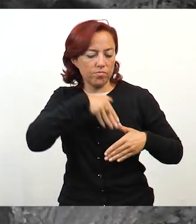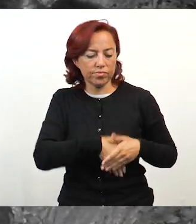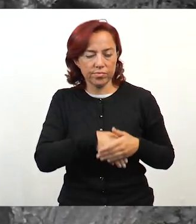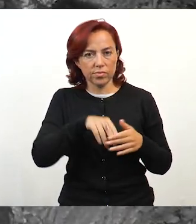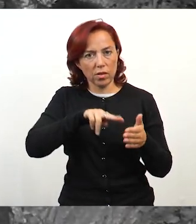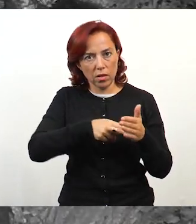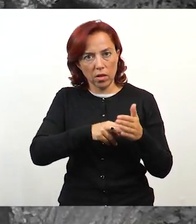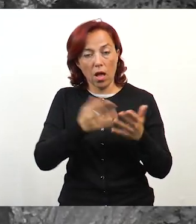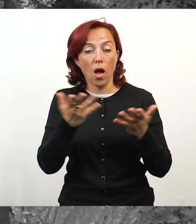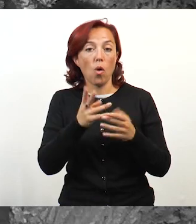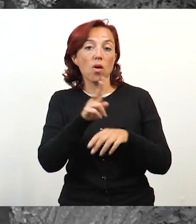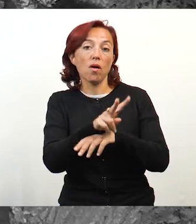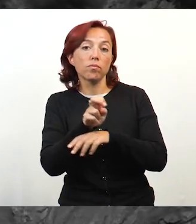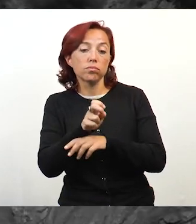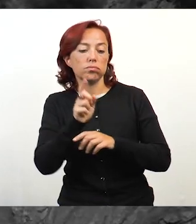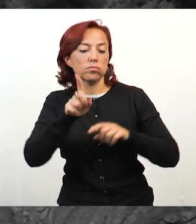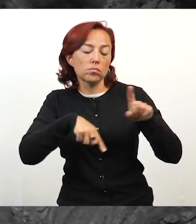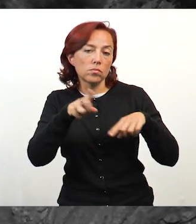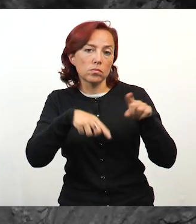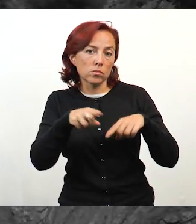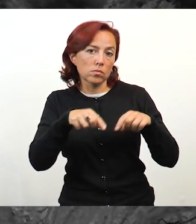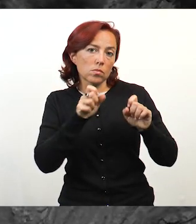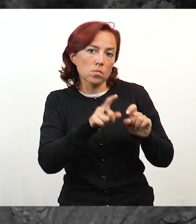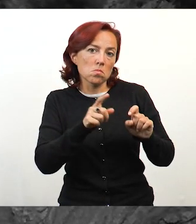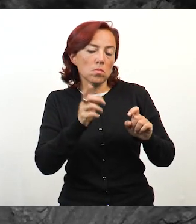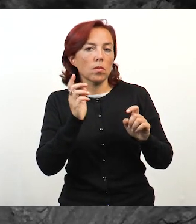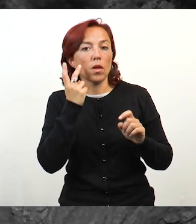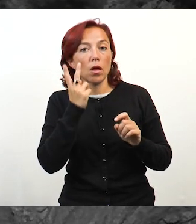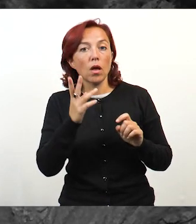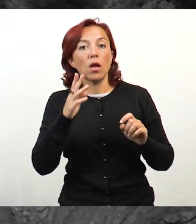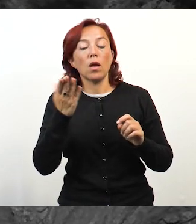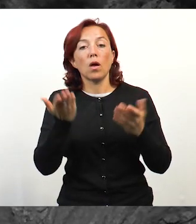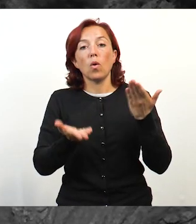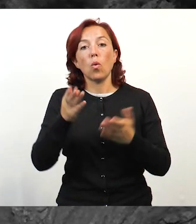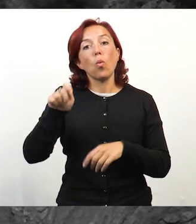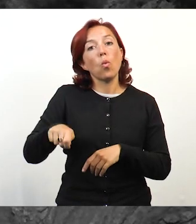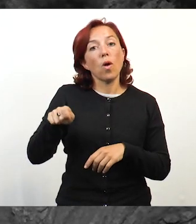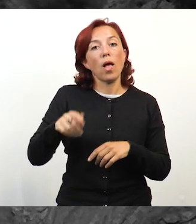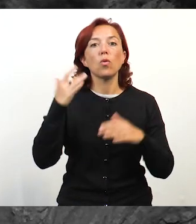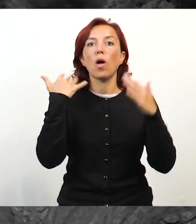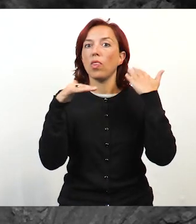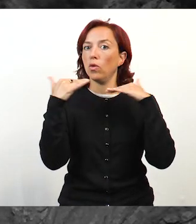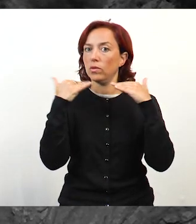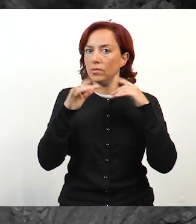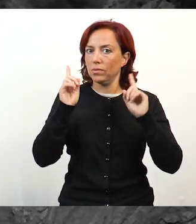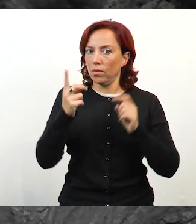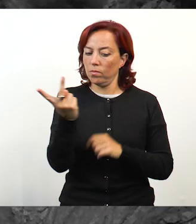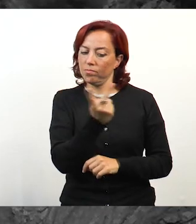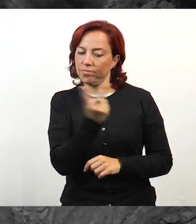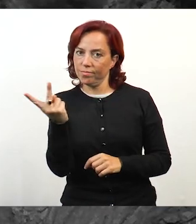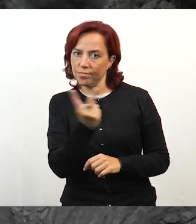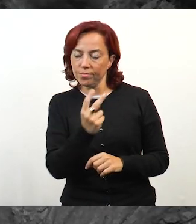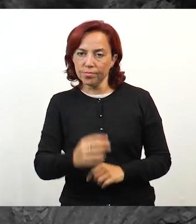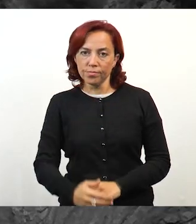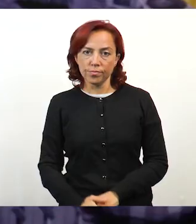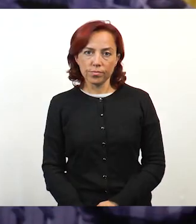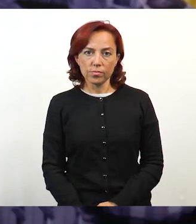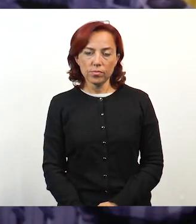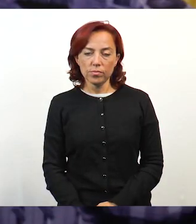hombres se encuentran a disposición de la Fiscalía de Flagrancia de decimotercer turno y el Juzgado de Adolescentes de segundo turno.